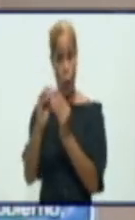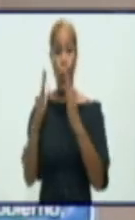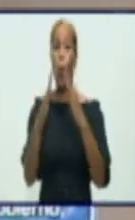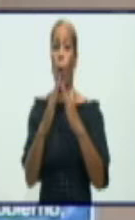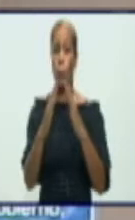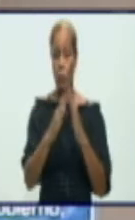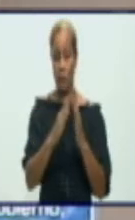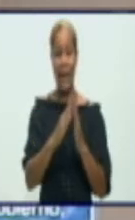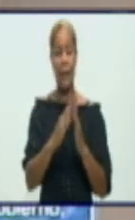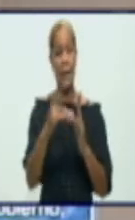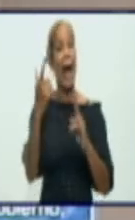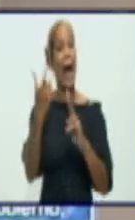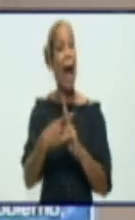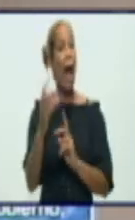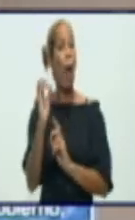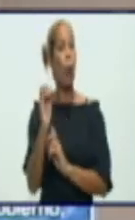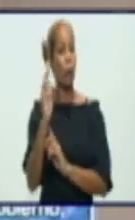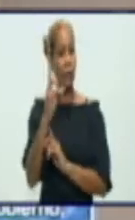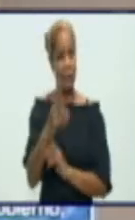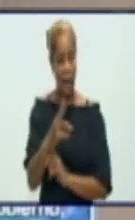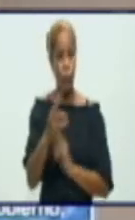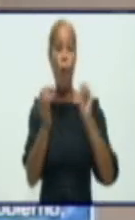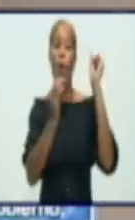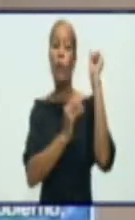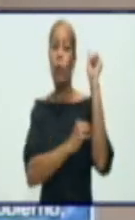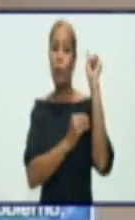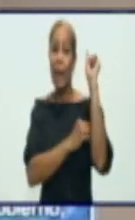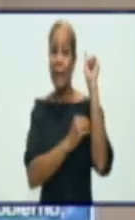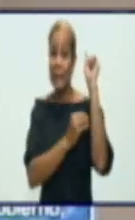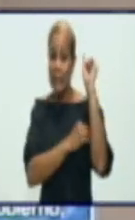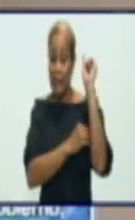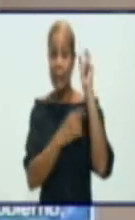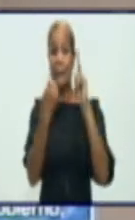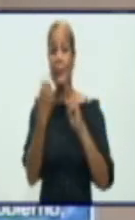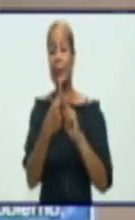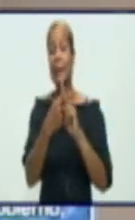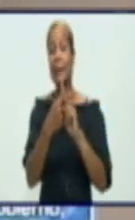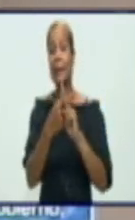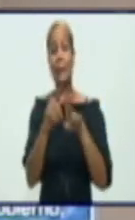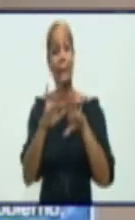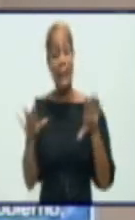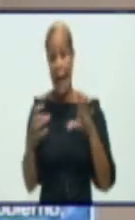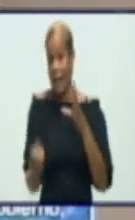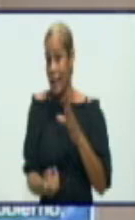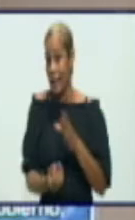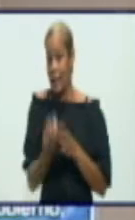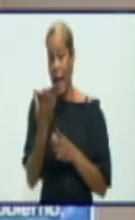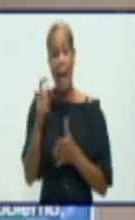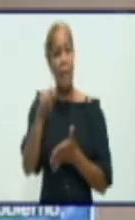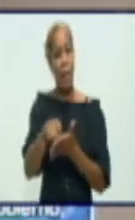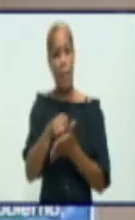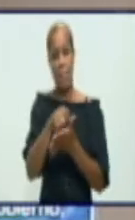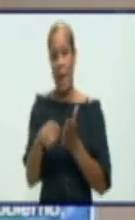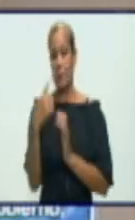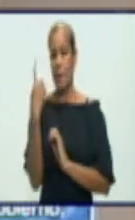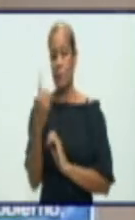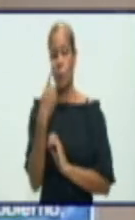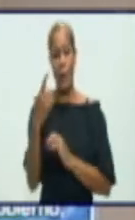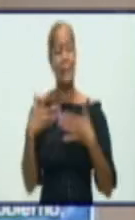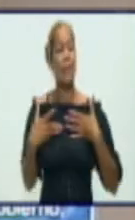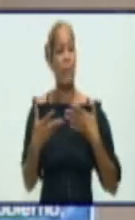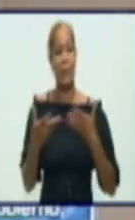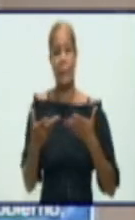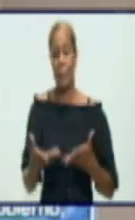orientado, fortalecer y perfeccionar e incrementar el plan nacional de enfrentamiento a la COVID.